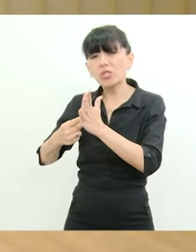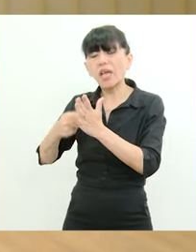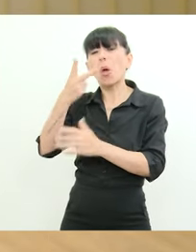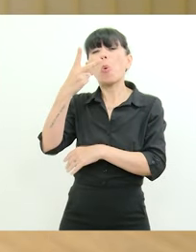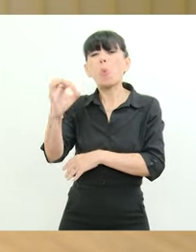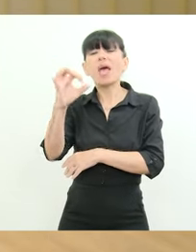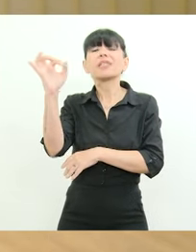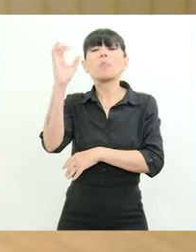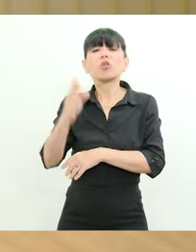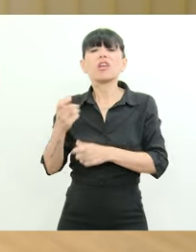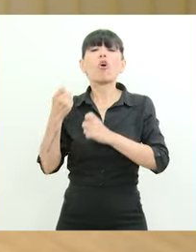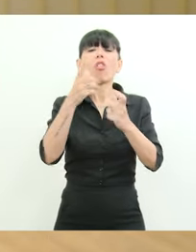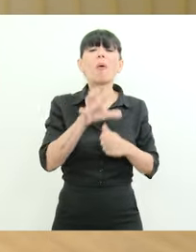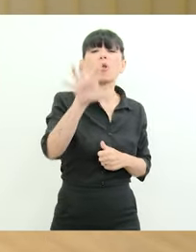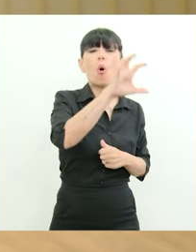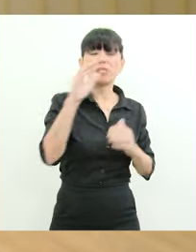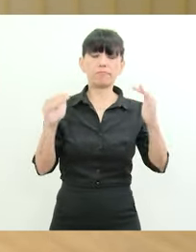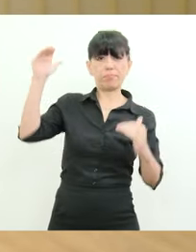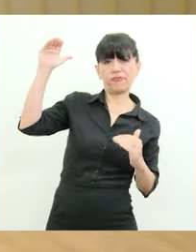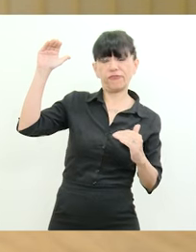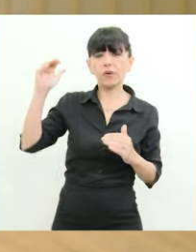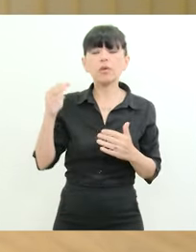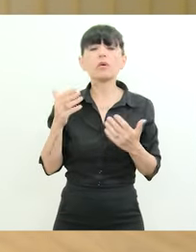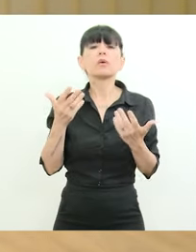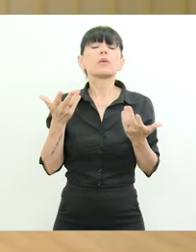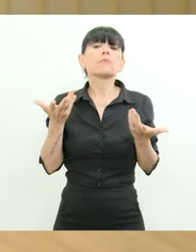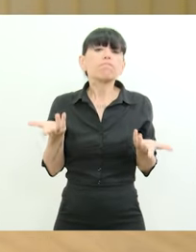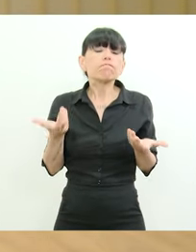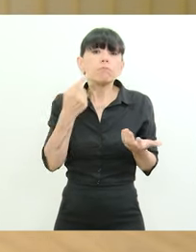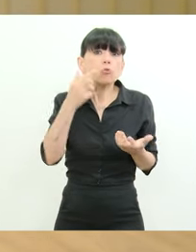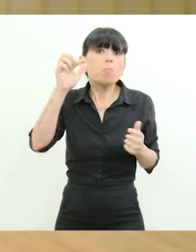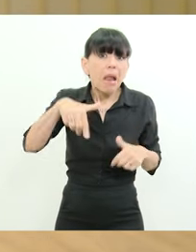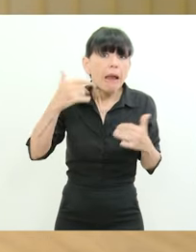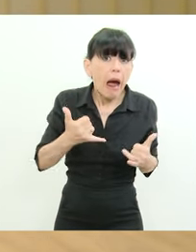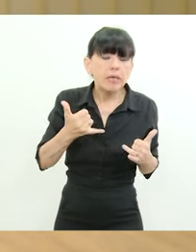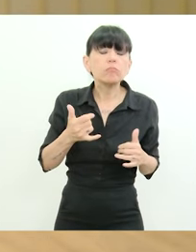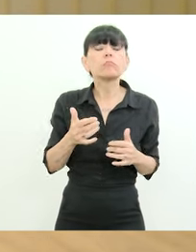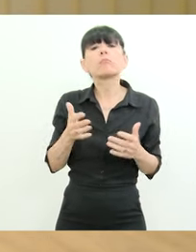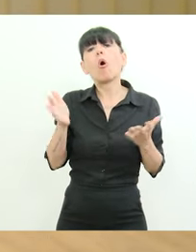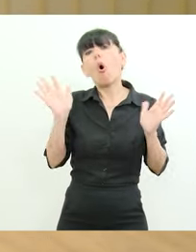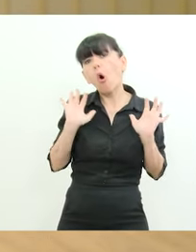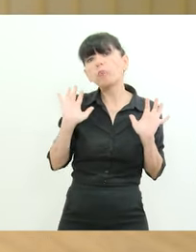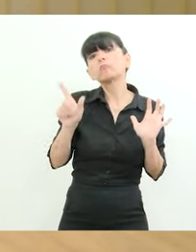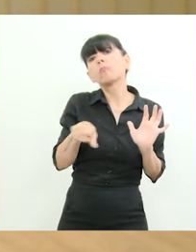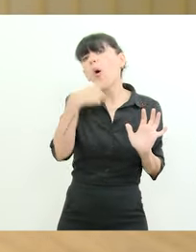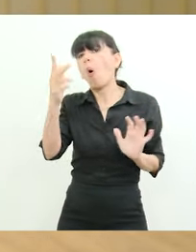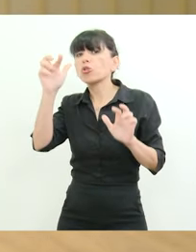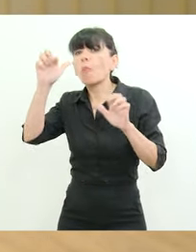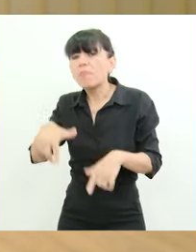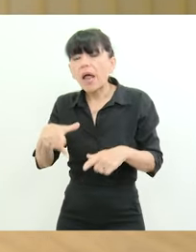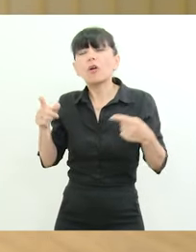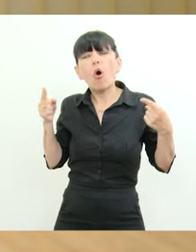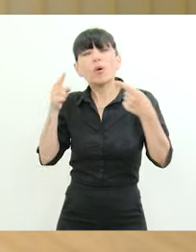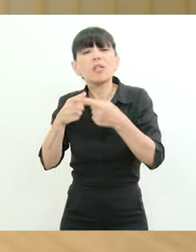resto del interior del país y o si tiene algún plan para tratar de que sea